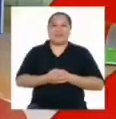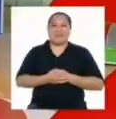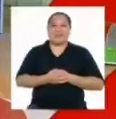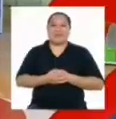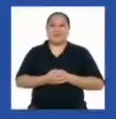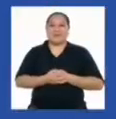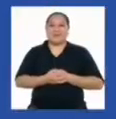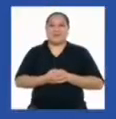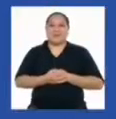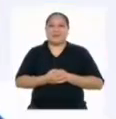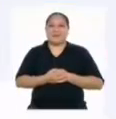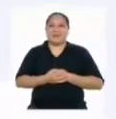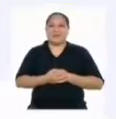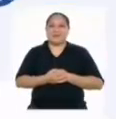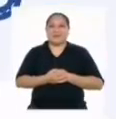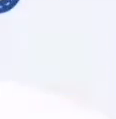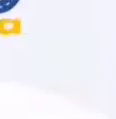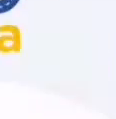cambien de canal.